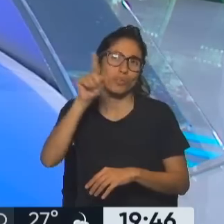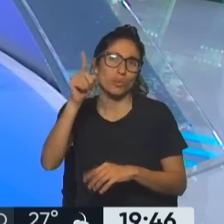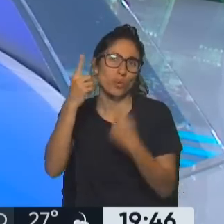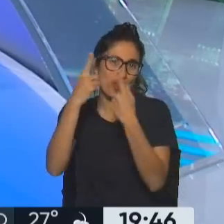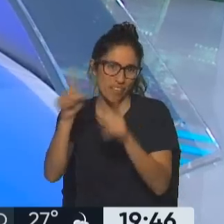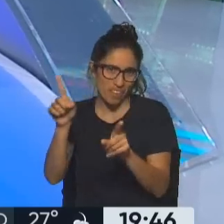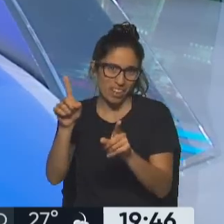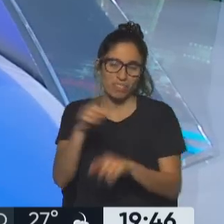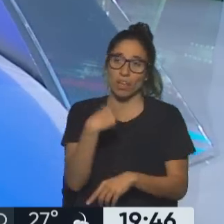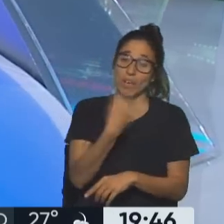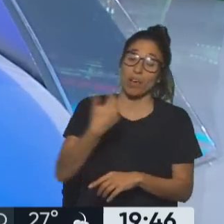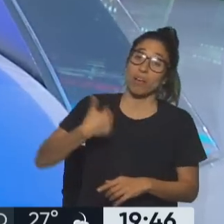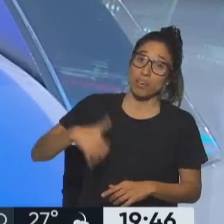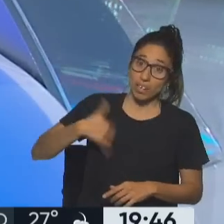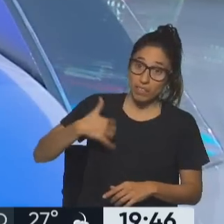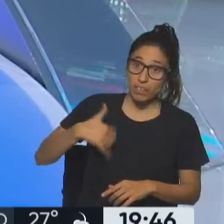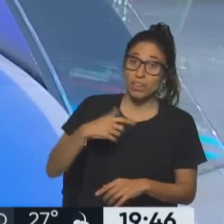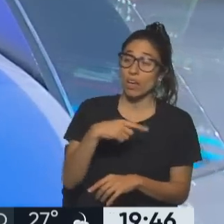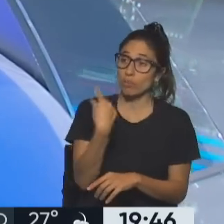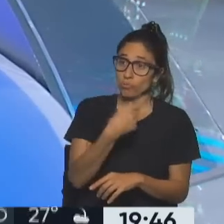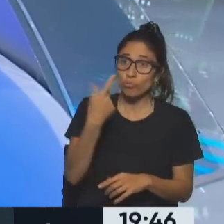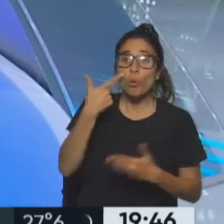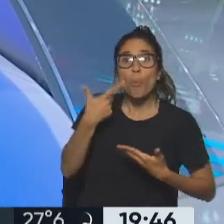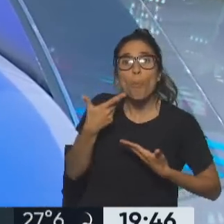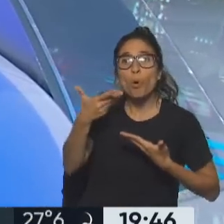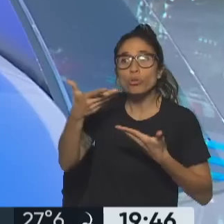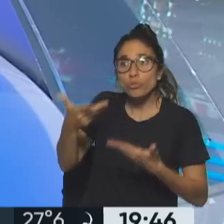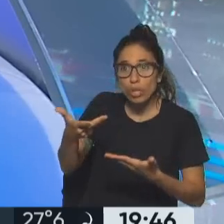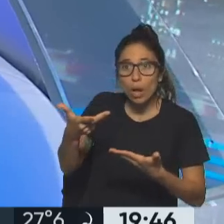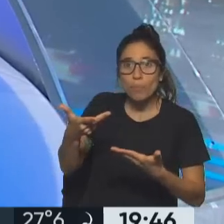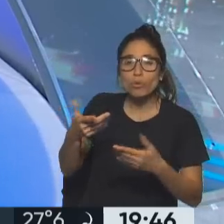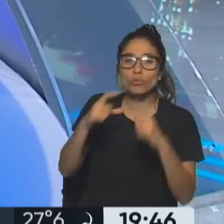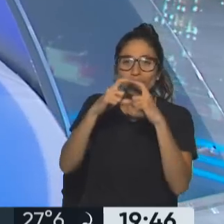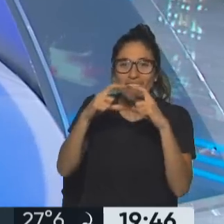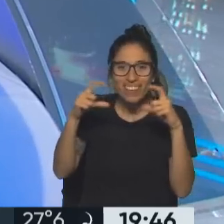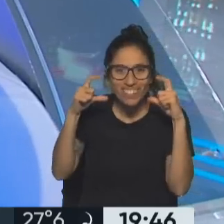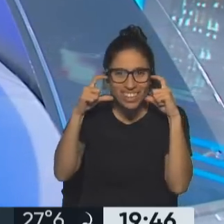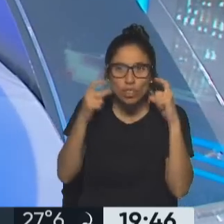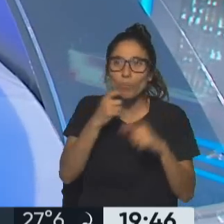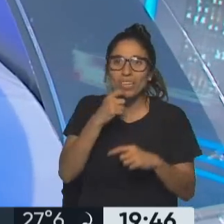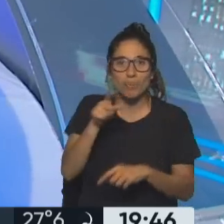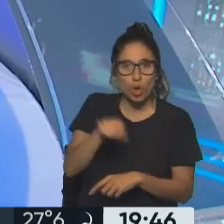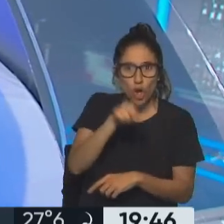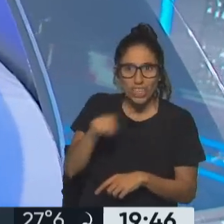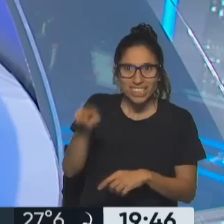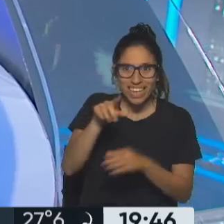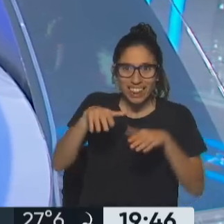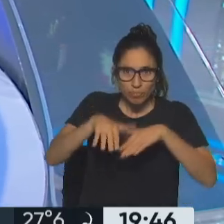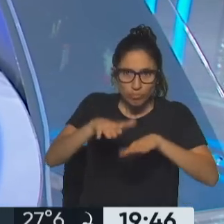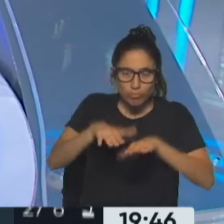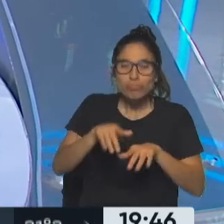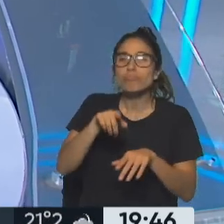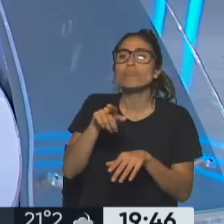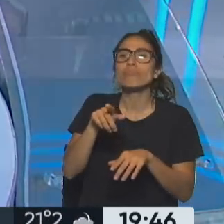claramente quedó demostrado que la ciencia y la tecnología, desde los barbijos con ICET que usaba todo el mundo, pasando por los kits de